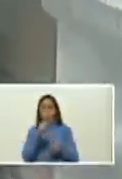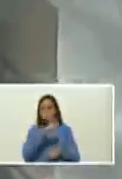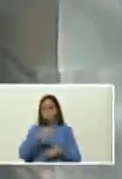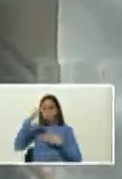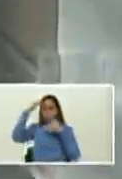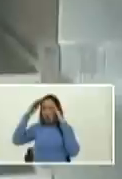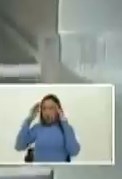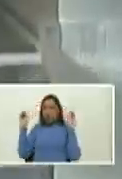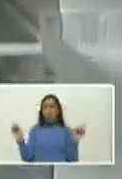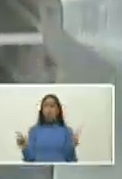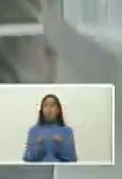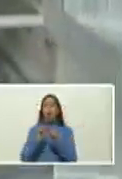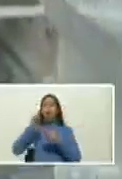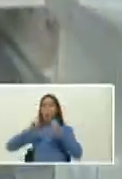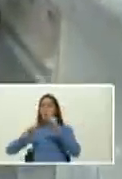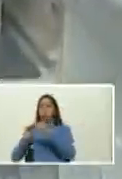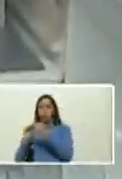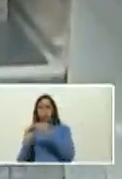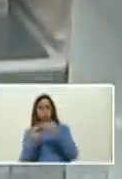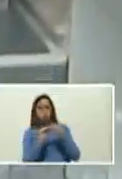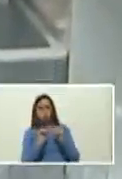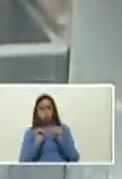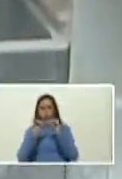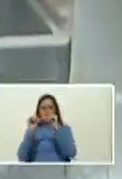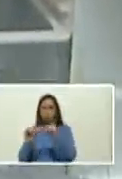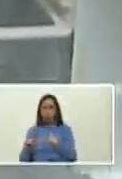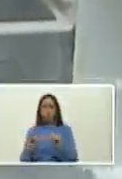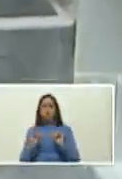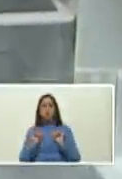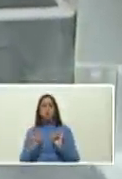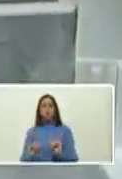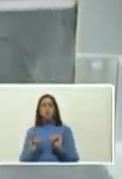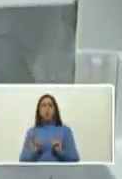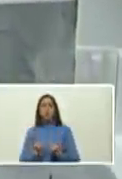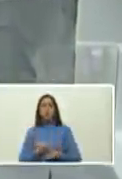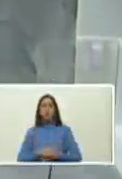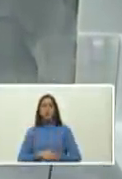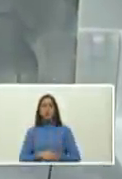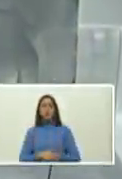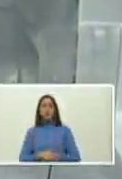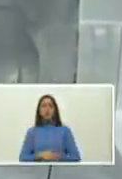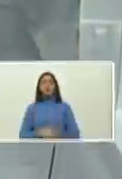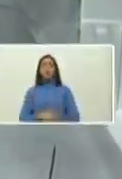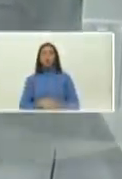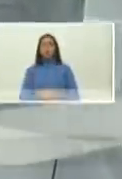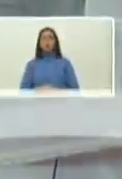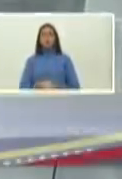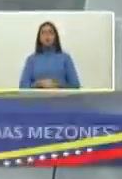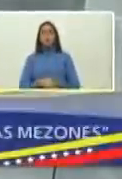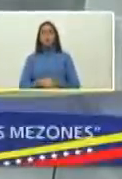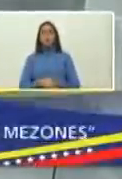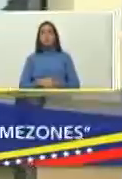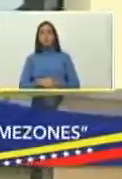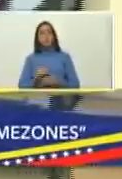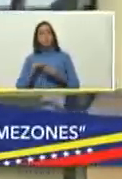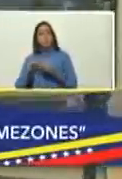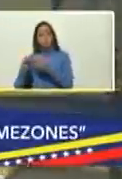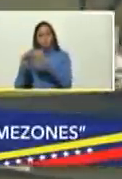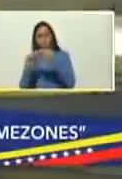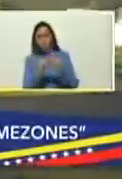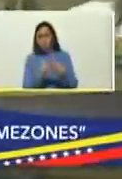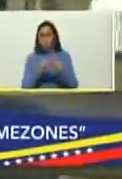puertas abiertas para poder seguir atendiendo a nuestro pueblo e ir atacando toda la